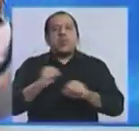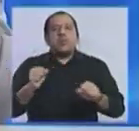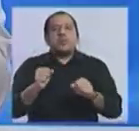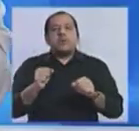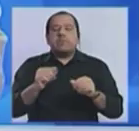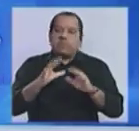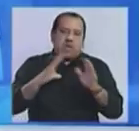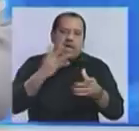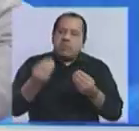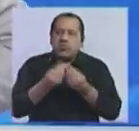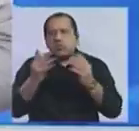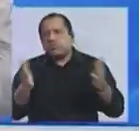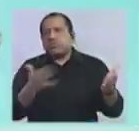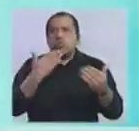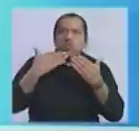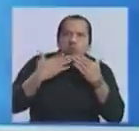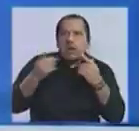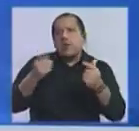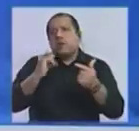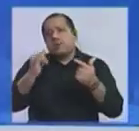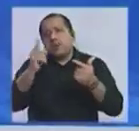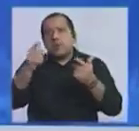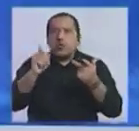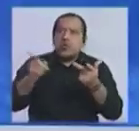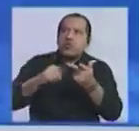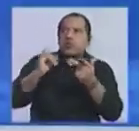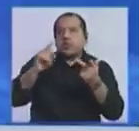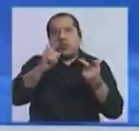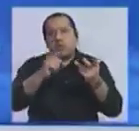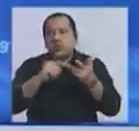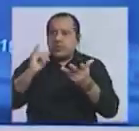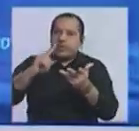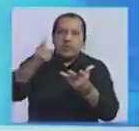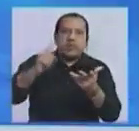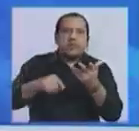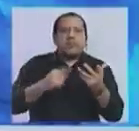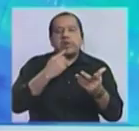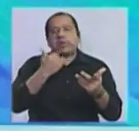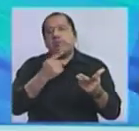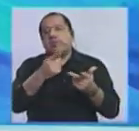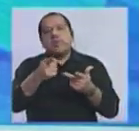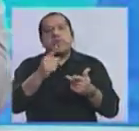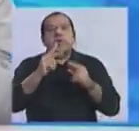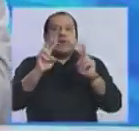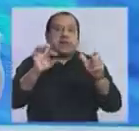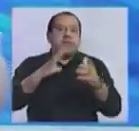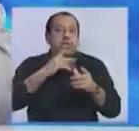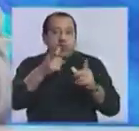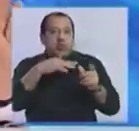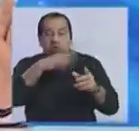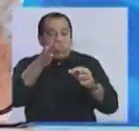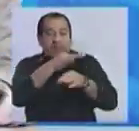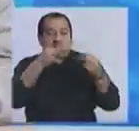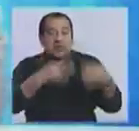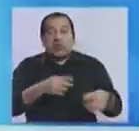hay mucha especulación. Alguna que es especulación que tiene como base a la ciencia. Otra es